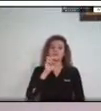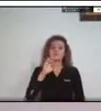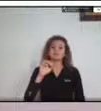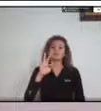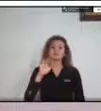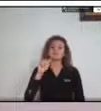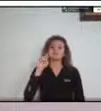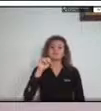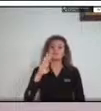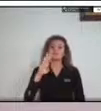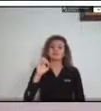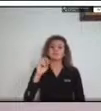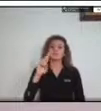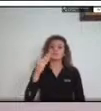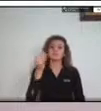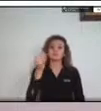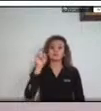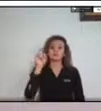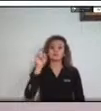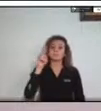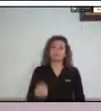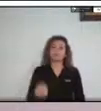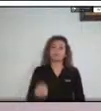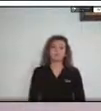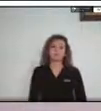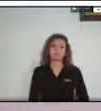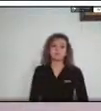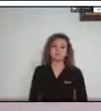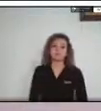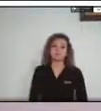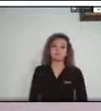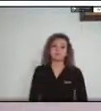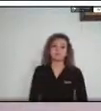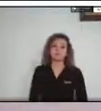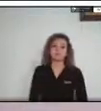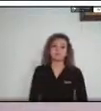y tiene 20 minutos para su presentación. Adelante.